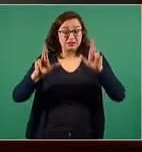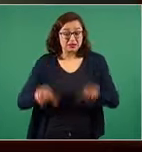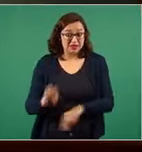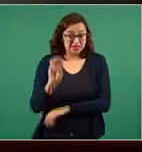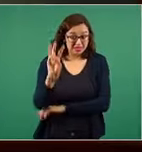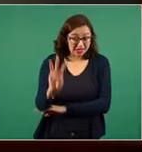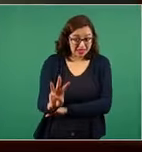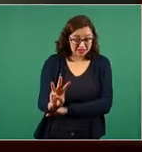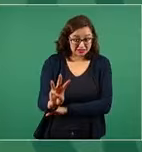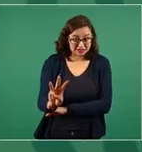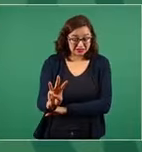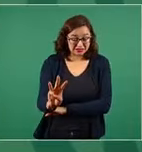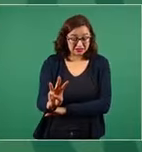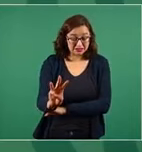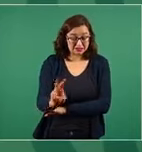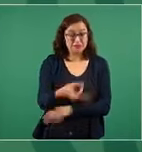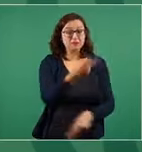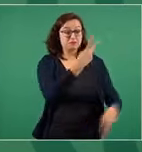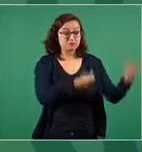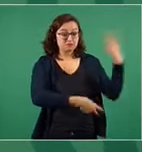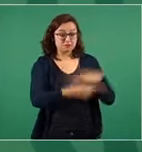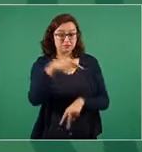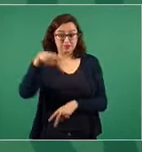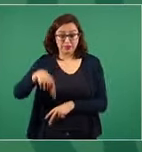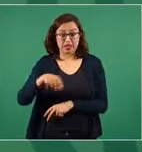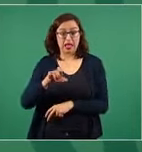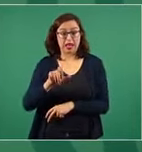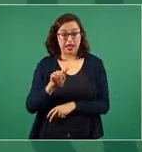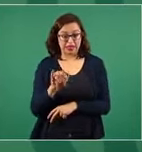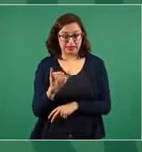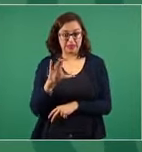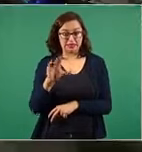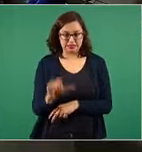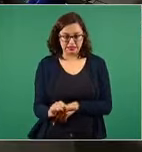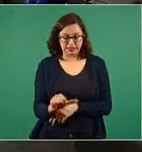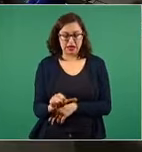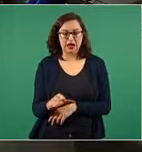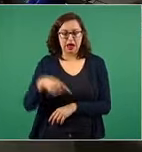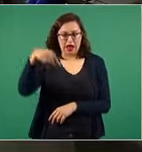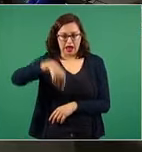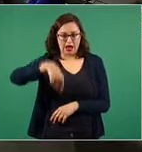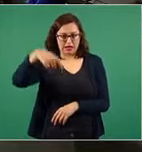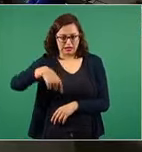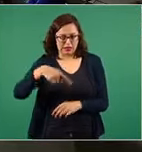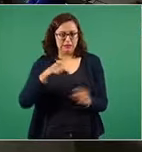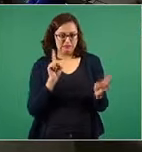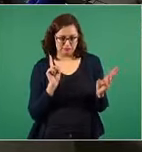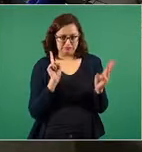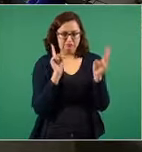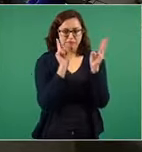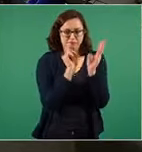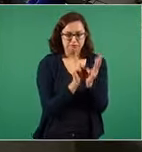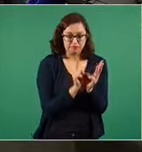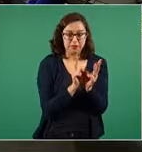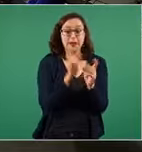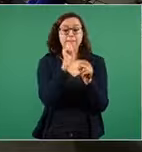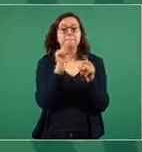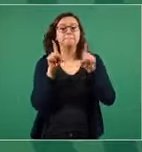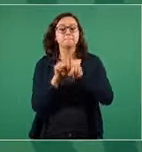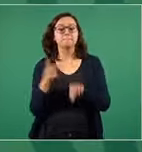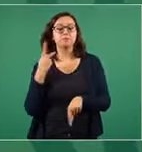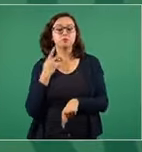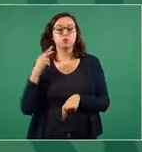tres, los va a atender Leticia Ramírez aquí en Palacio y va a estar el procurador agrario,